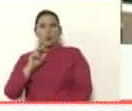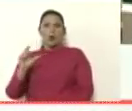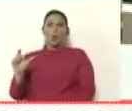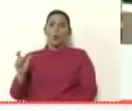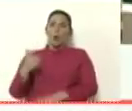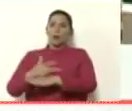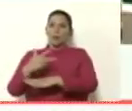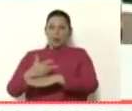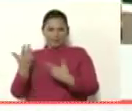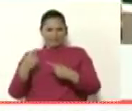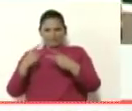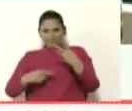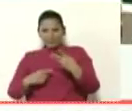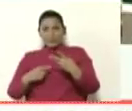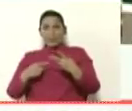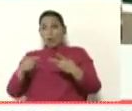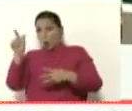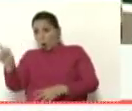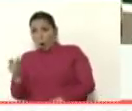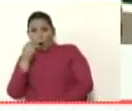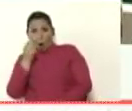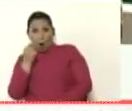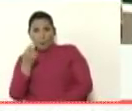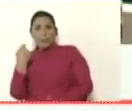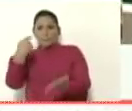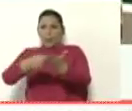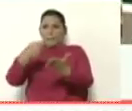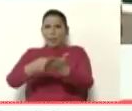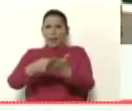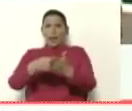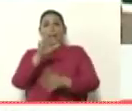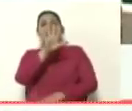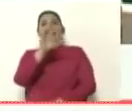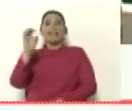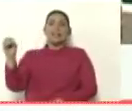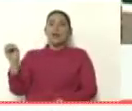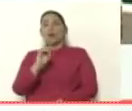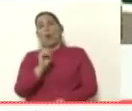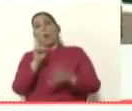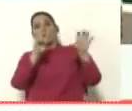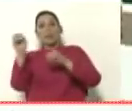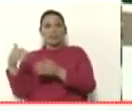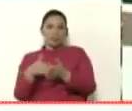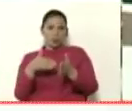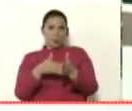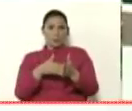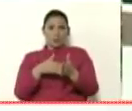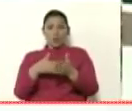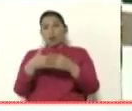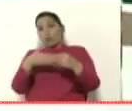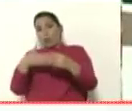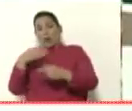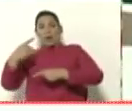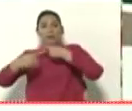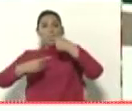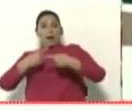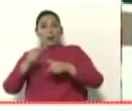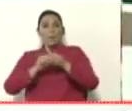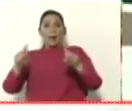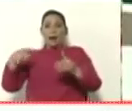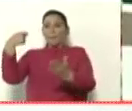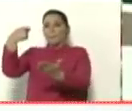se compromete a entregarle entre 500 y 700 mil dólares diarios para la